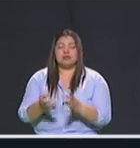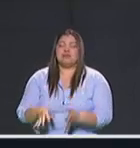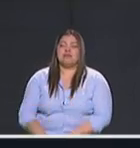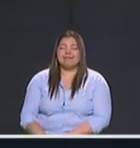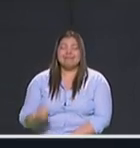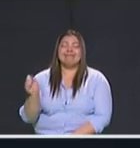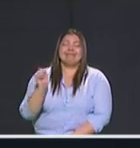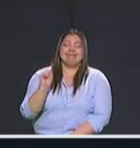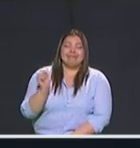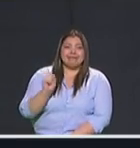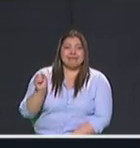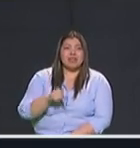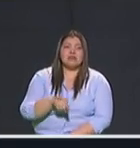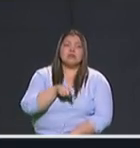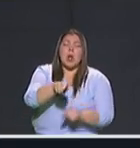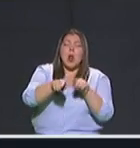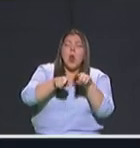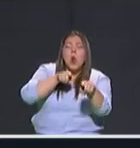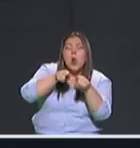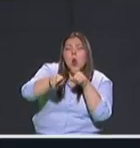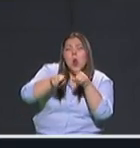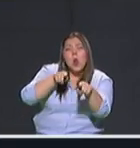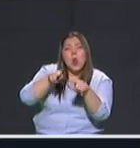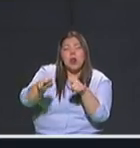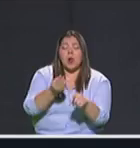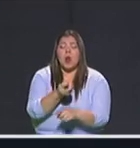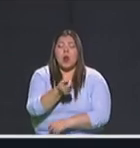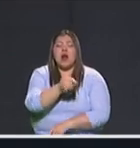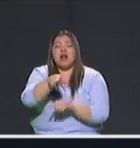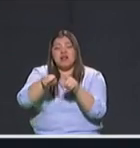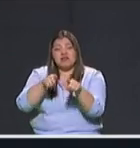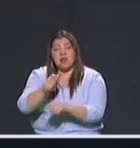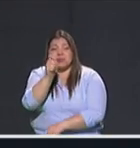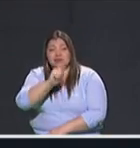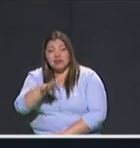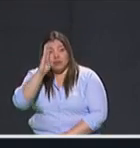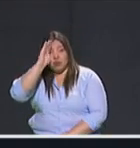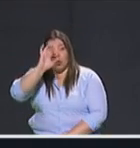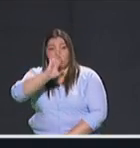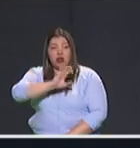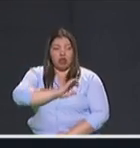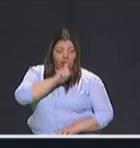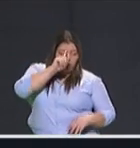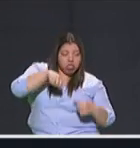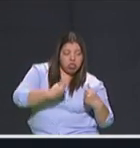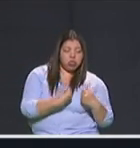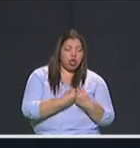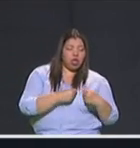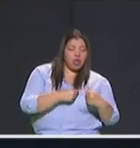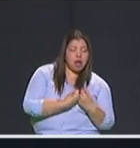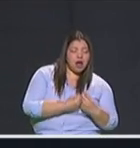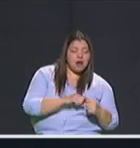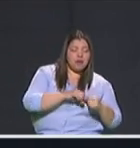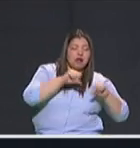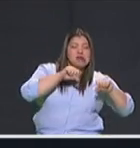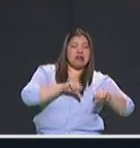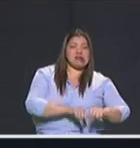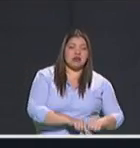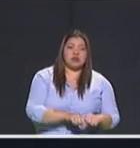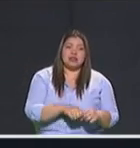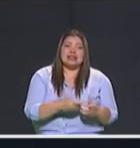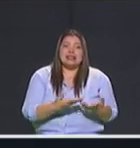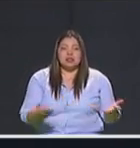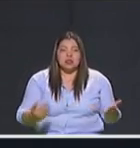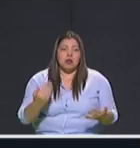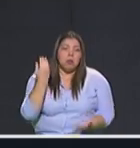Infortunadamente, hay unos pocos, hay unos pocos miembros de la policía que terminan aliados de alguna forma con la criminalidad, y eso es lo peor que le puede